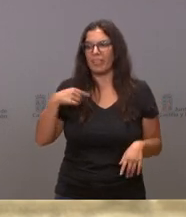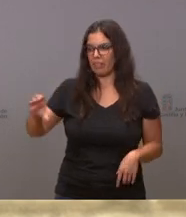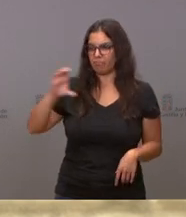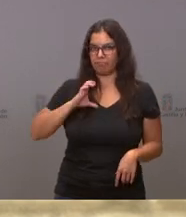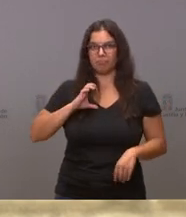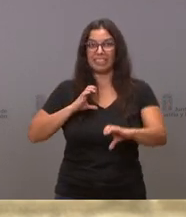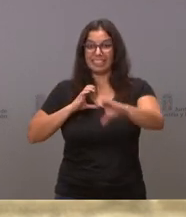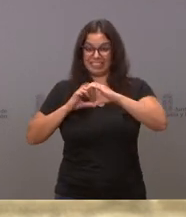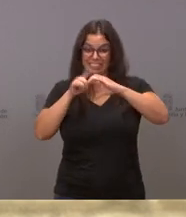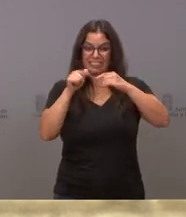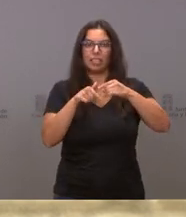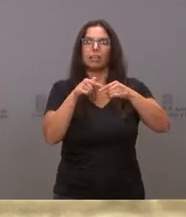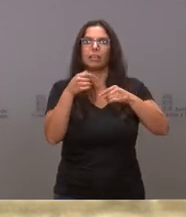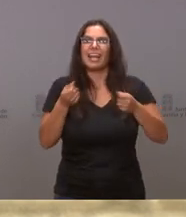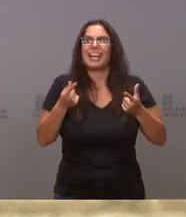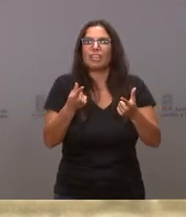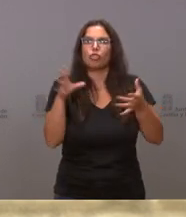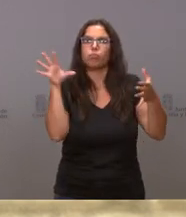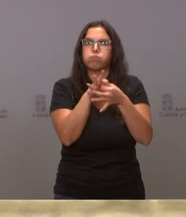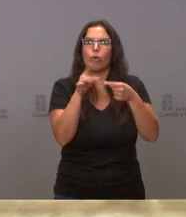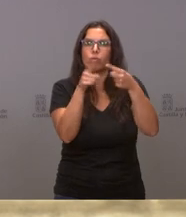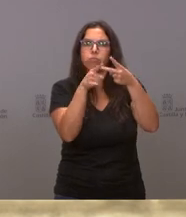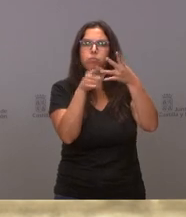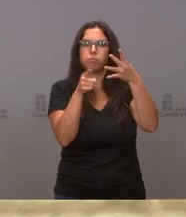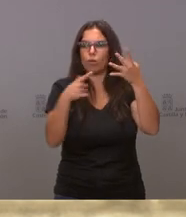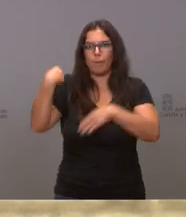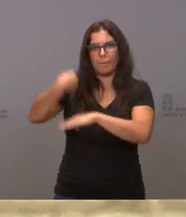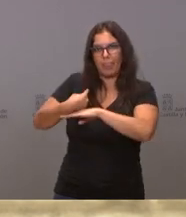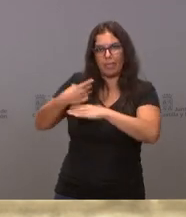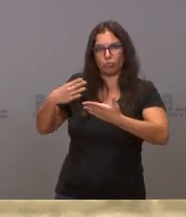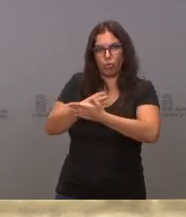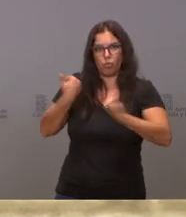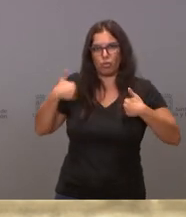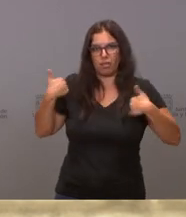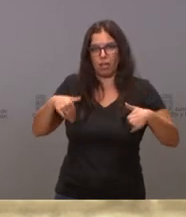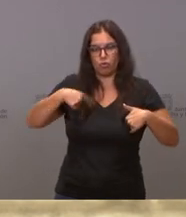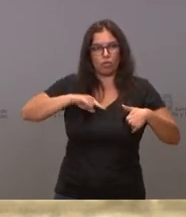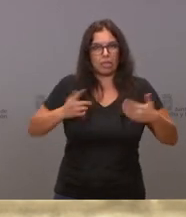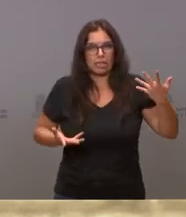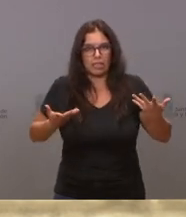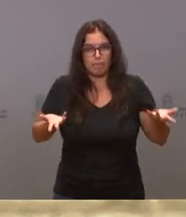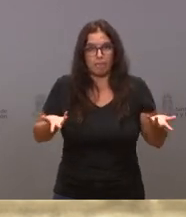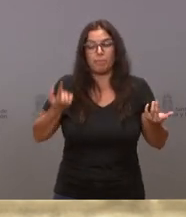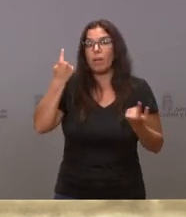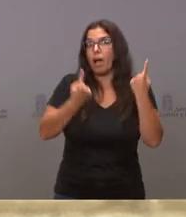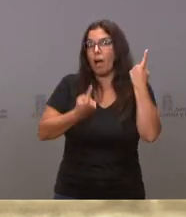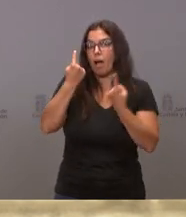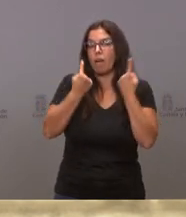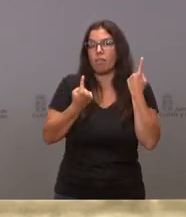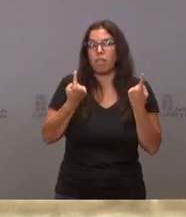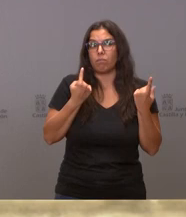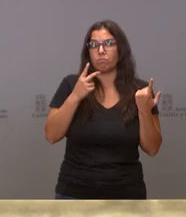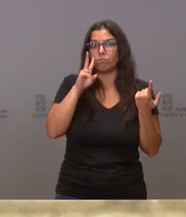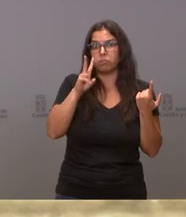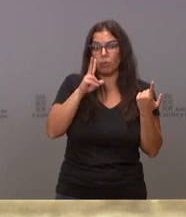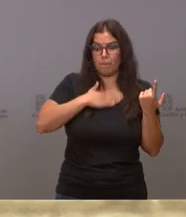manera se tienen que gastar esos fondos europeos. En algunos casos nos damos cuenta que no son las prioridades